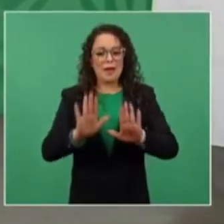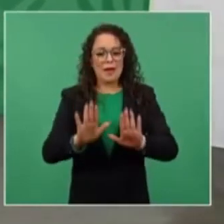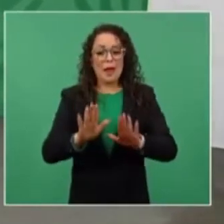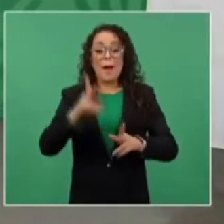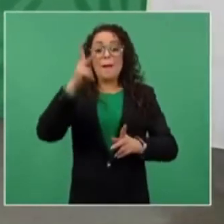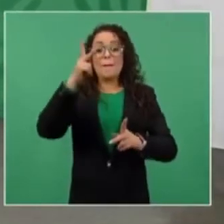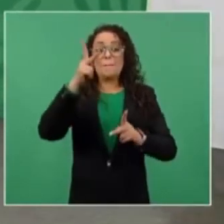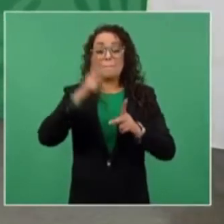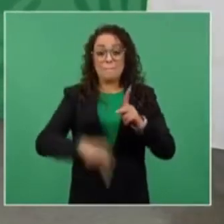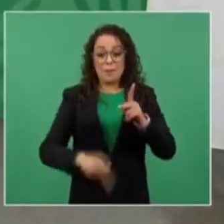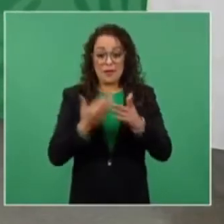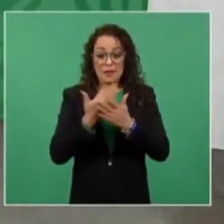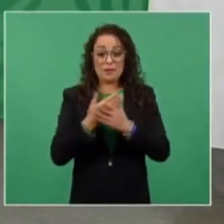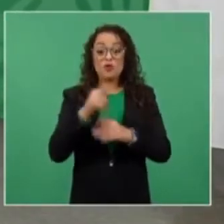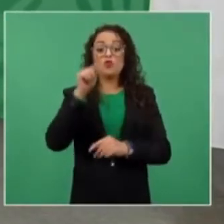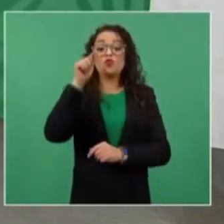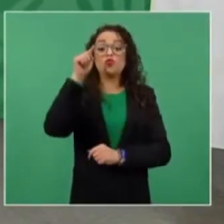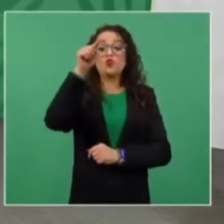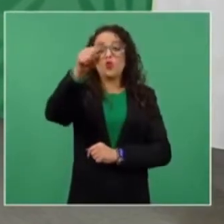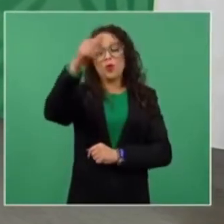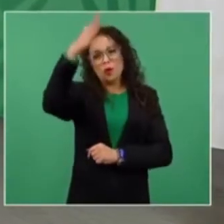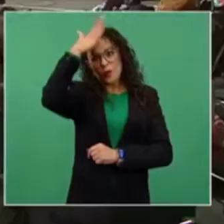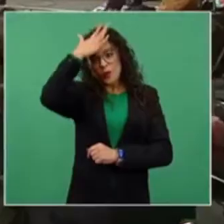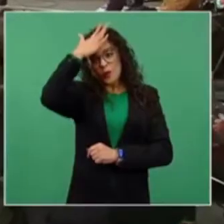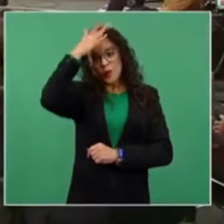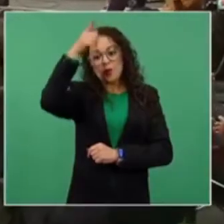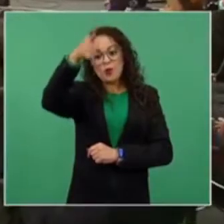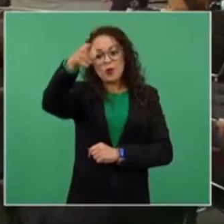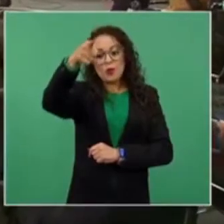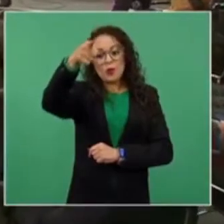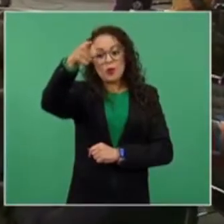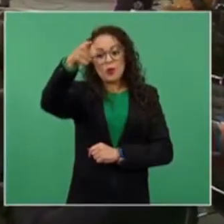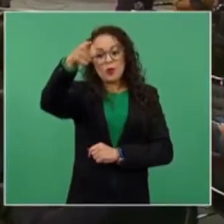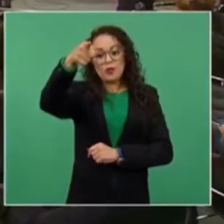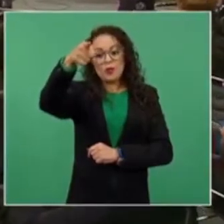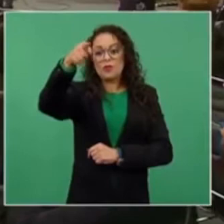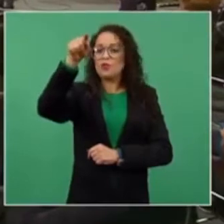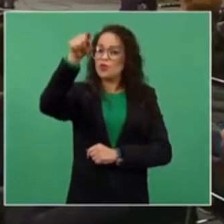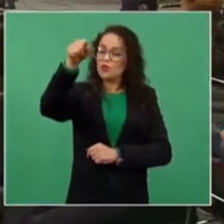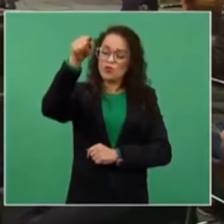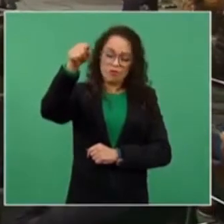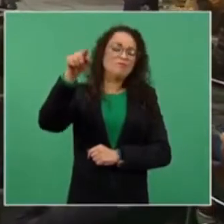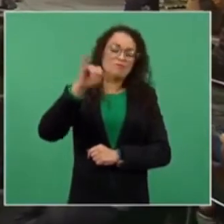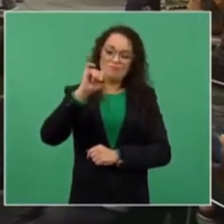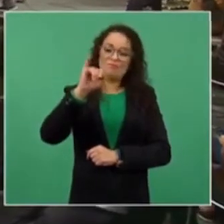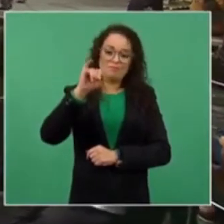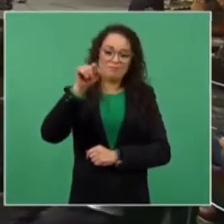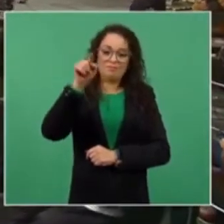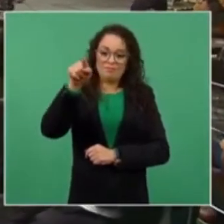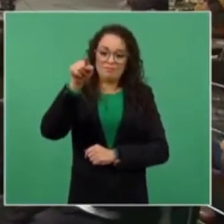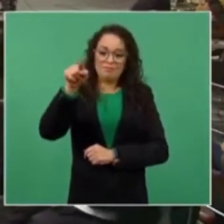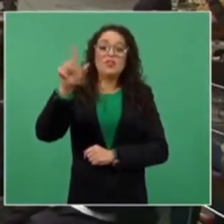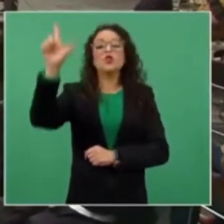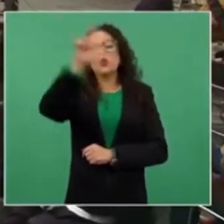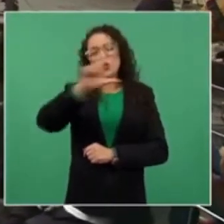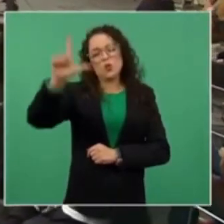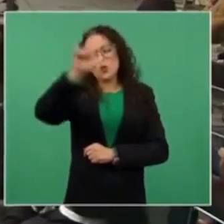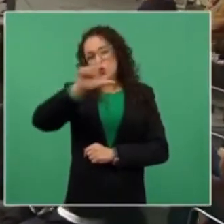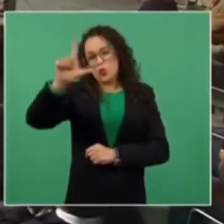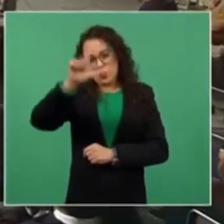pendiente allá tú tú estás pendiente tienes que ser tienes que estar el lunes